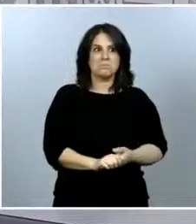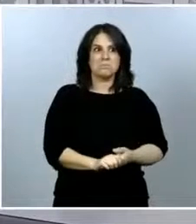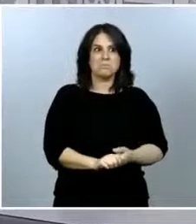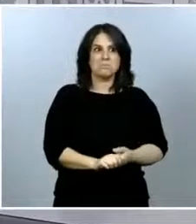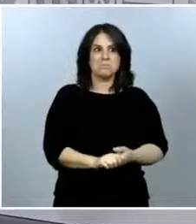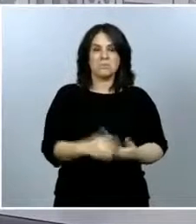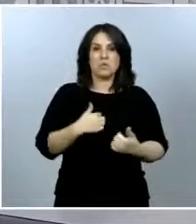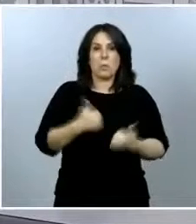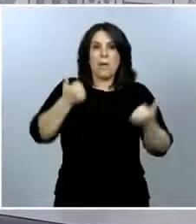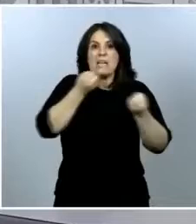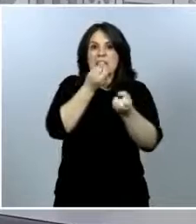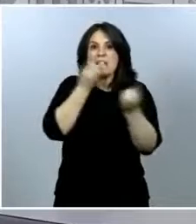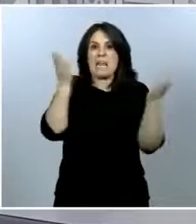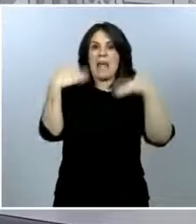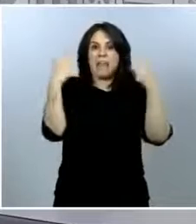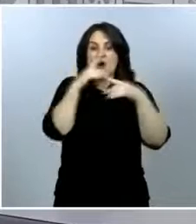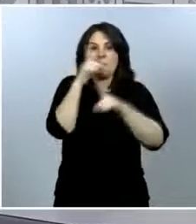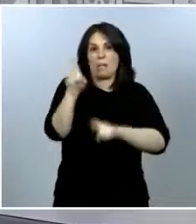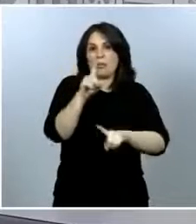Bueno,